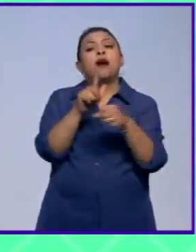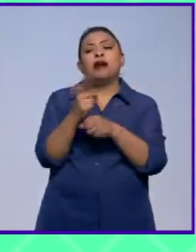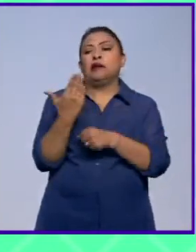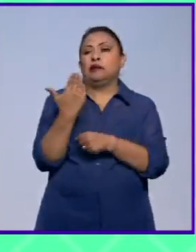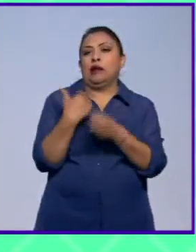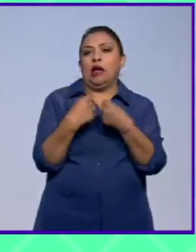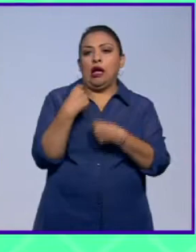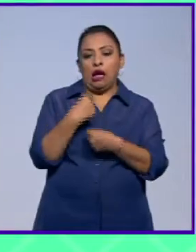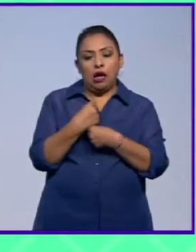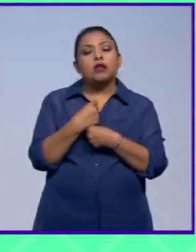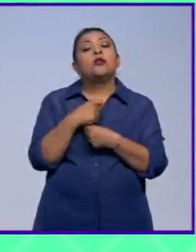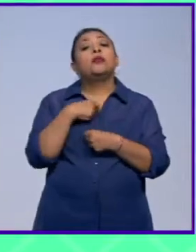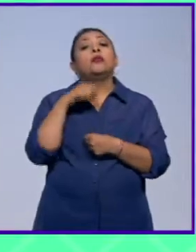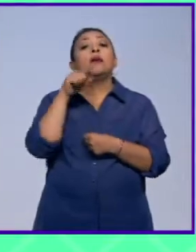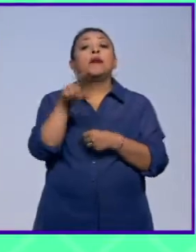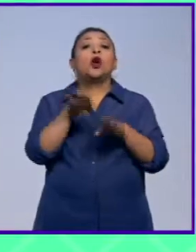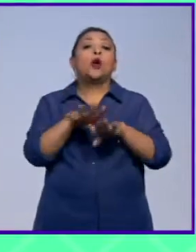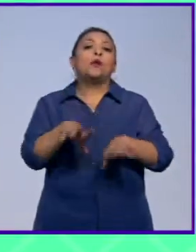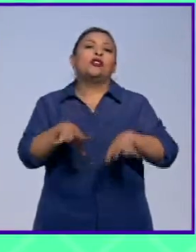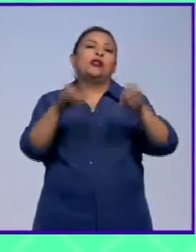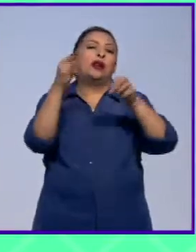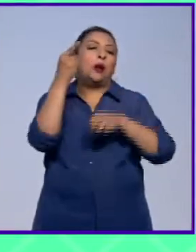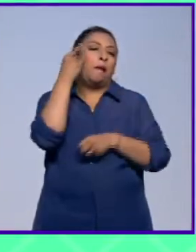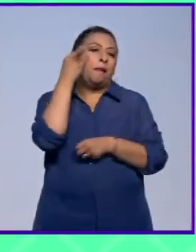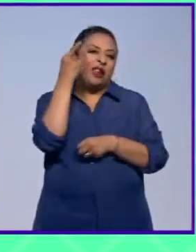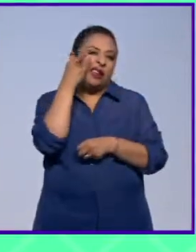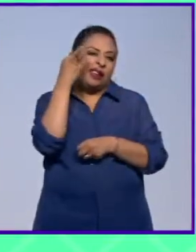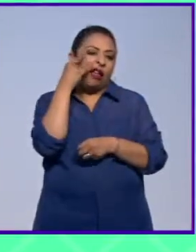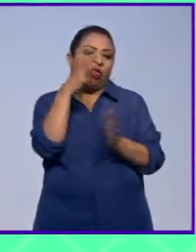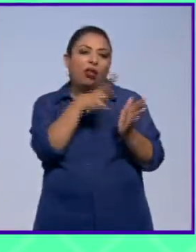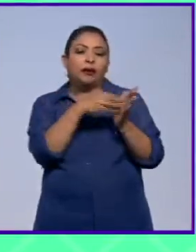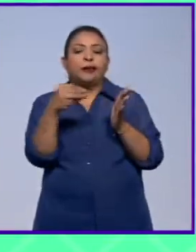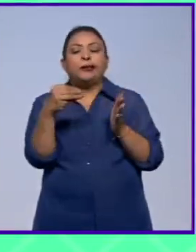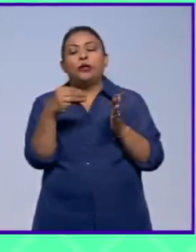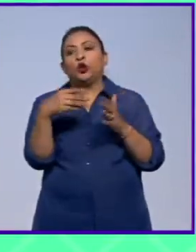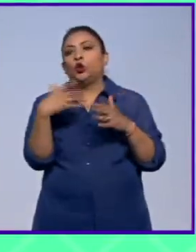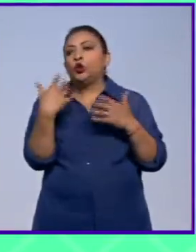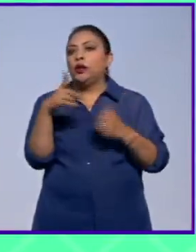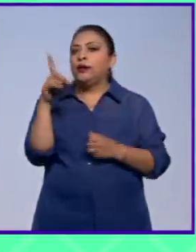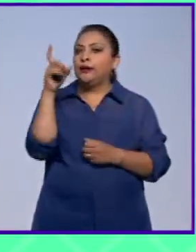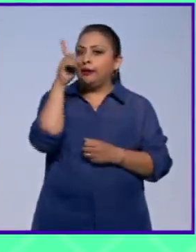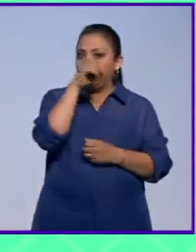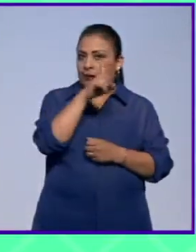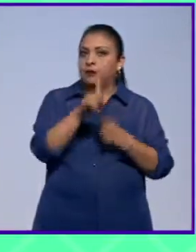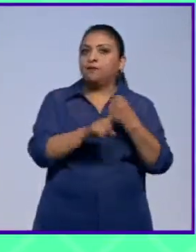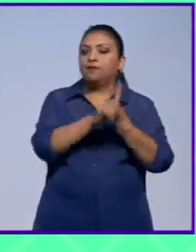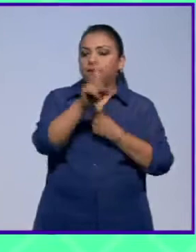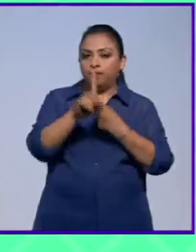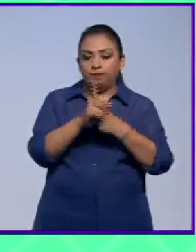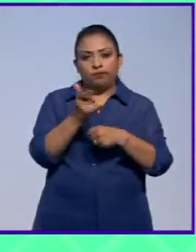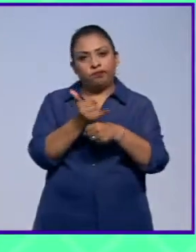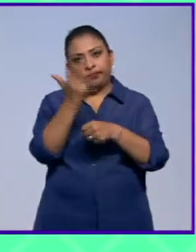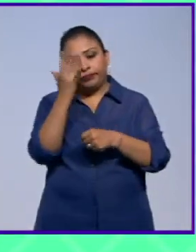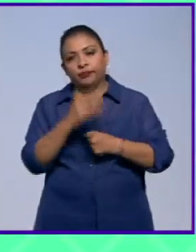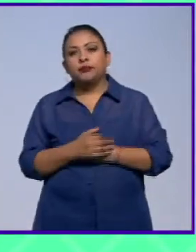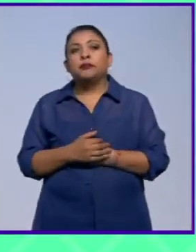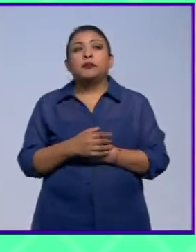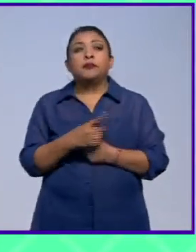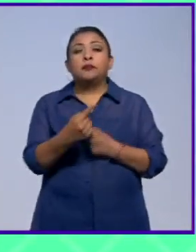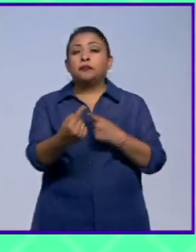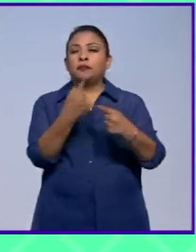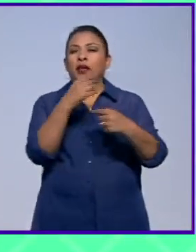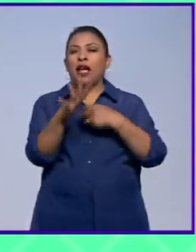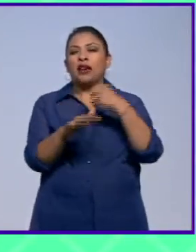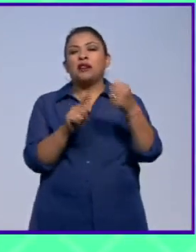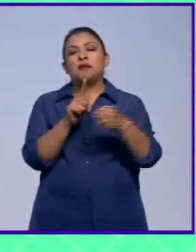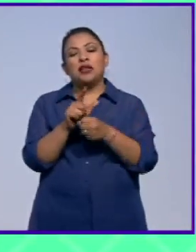algunos años así como los circos piratas los hicieron pasar tragos amargos me dices de los animales si